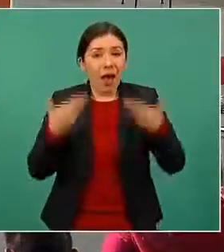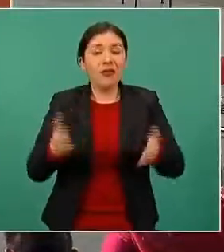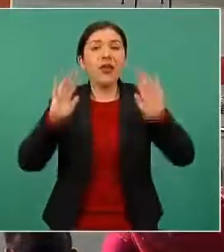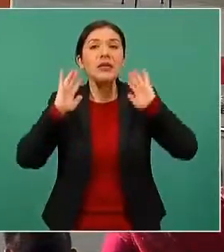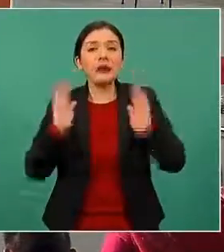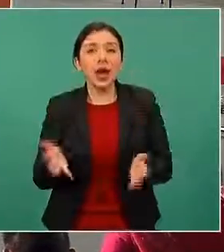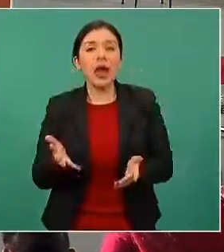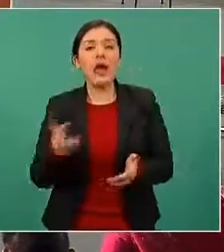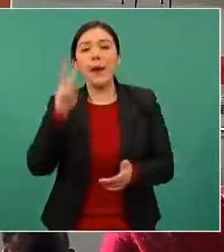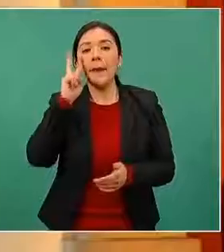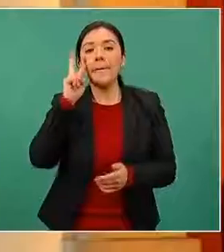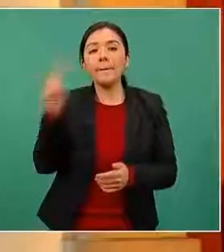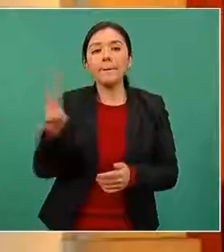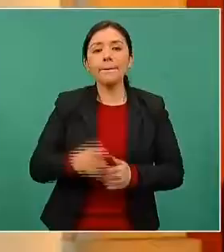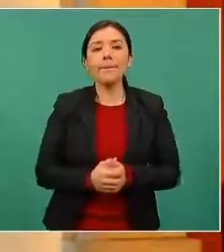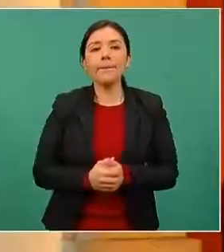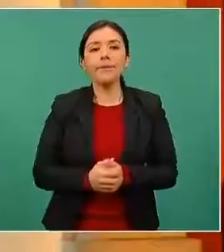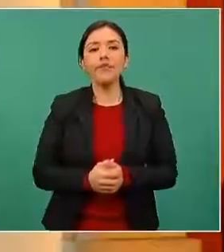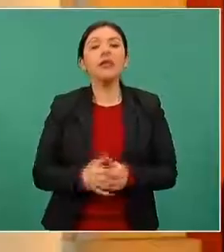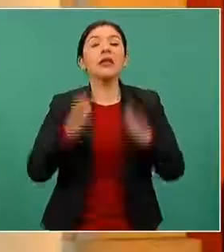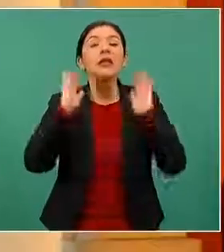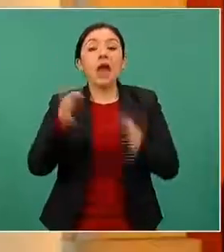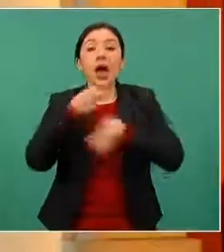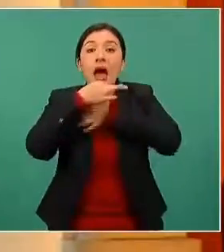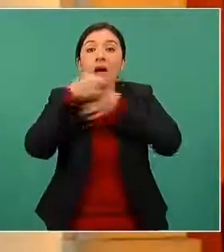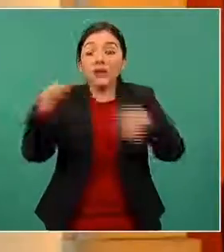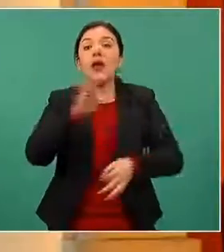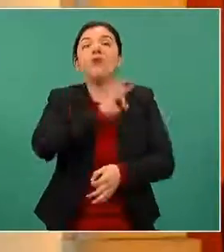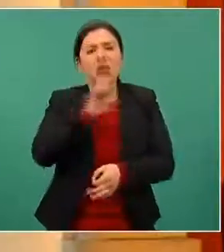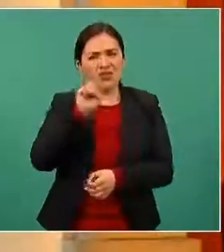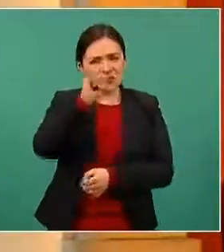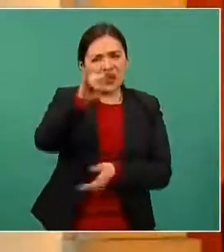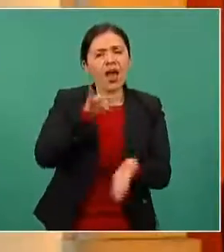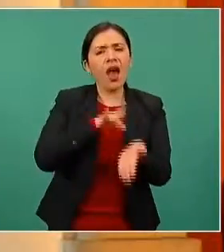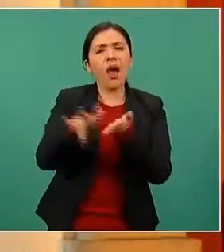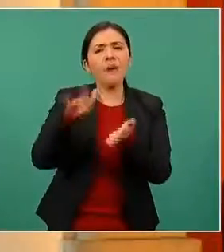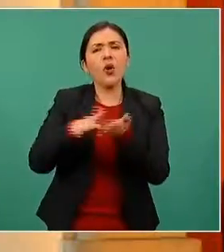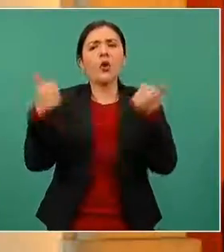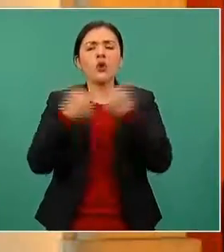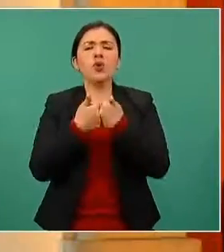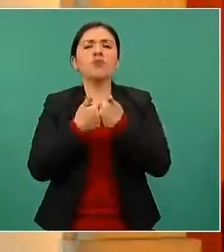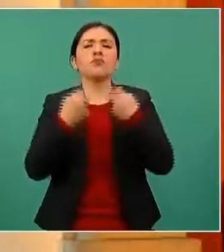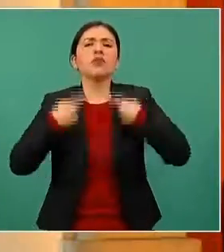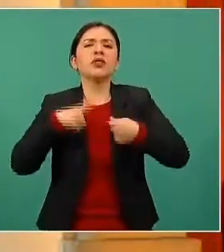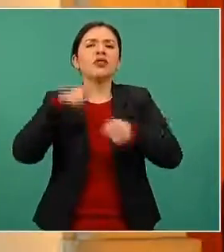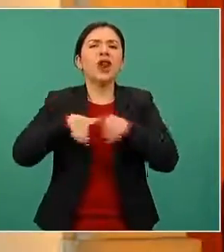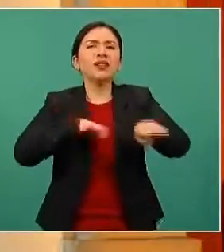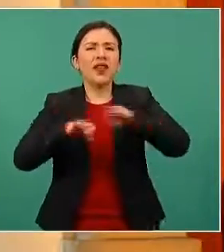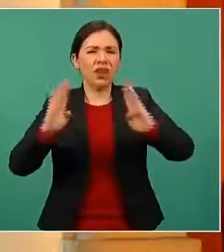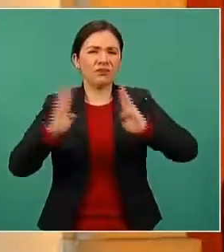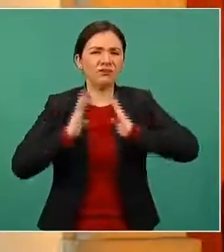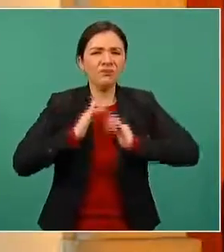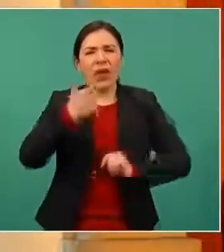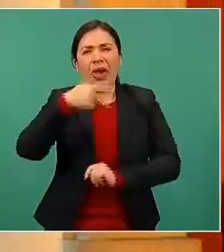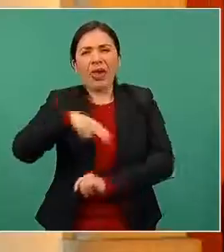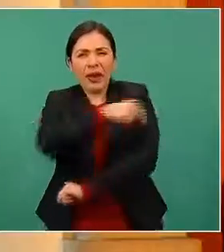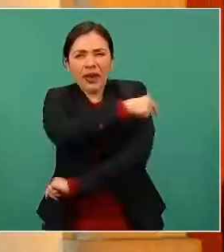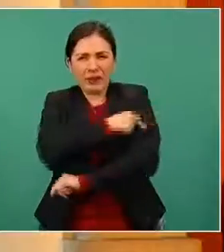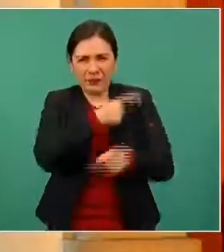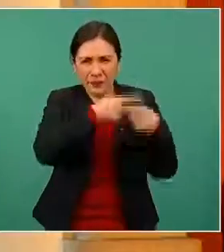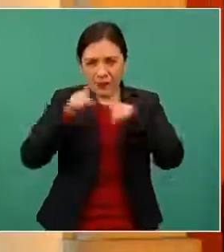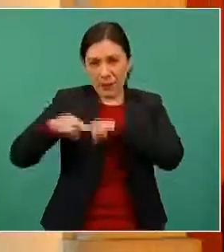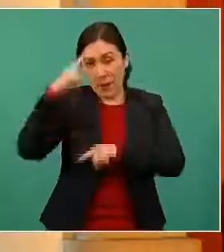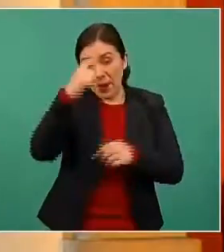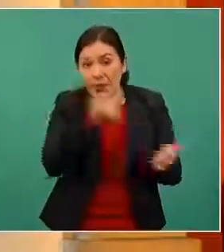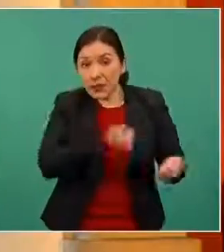dado su anuencia para apoyar personal de Fuerzas Armadas y Guardia Nacional en